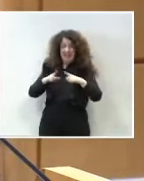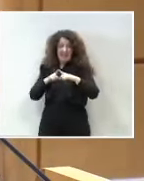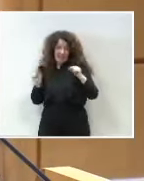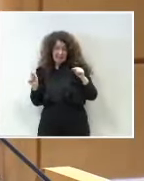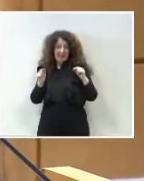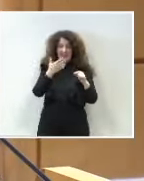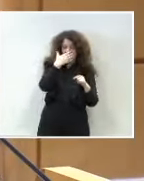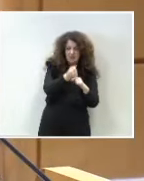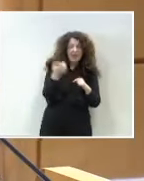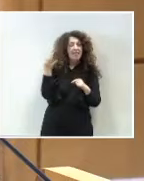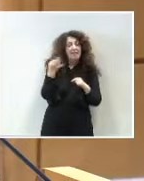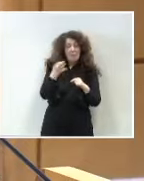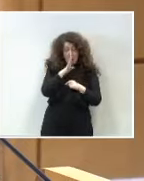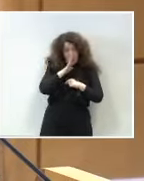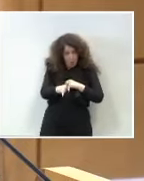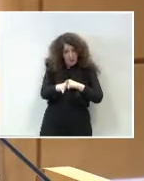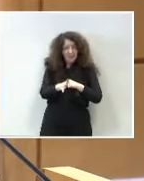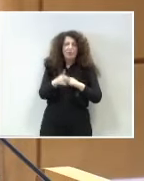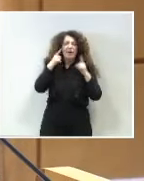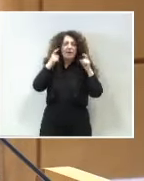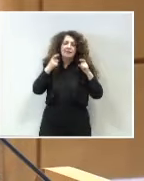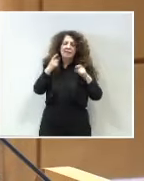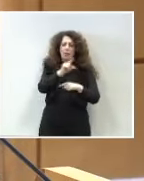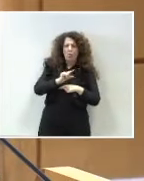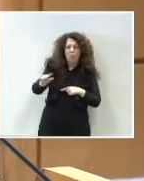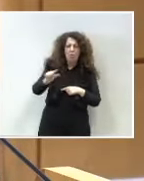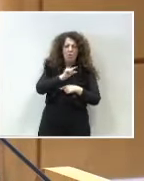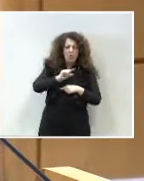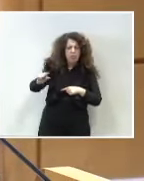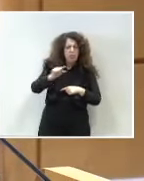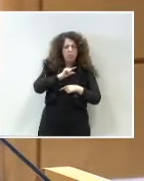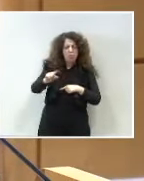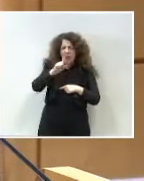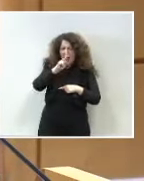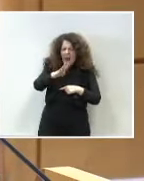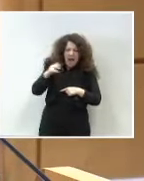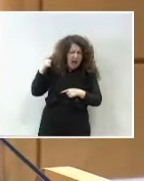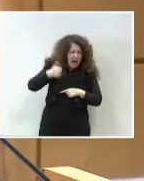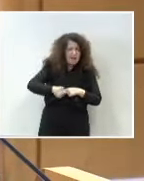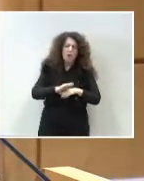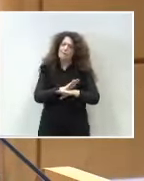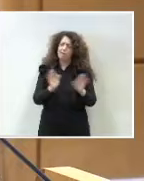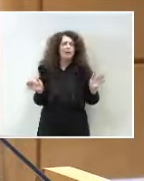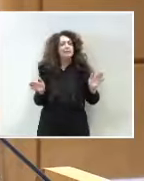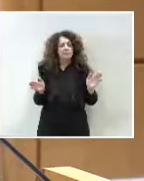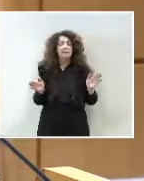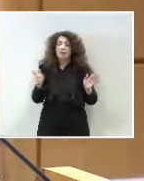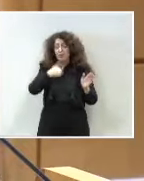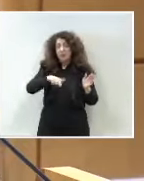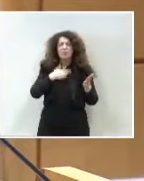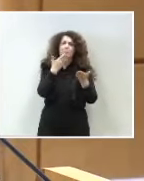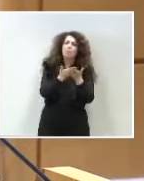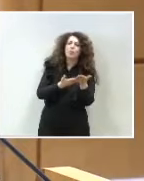solucionar en esta legislatura la infrafinanciación crónica de Cataluña. Le he planteado cuál va a ser nuestra propuesta, la propuesta de